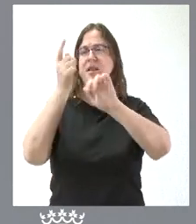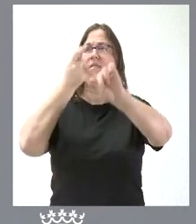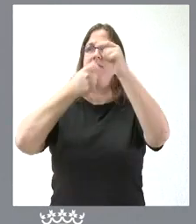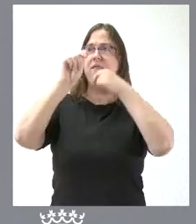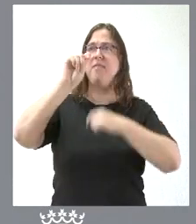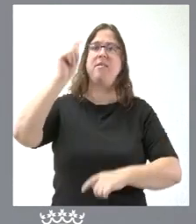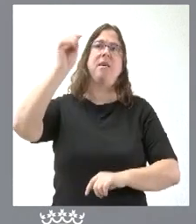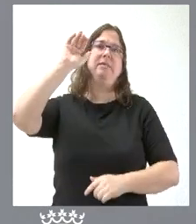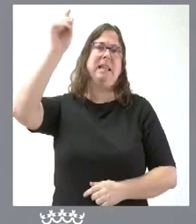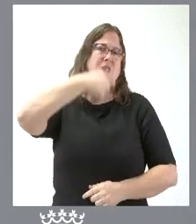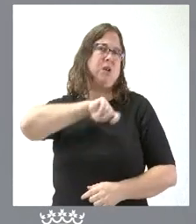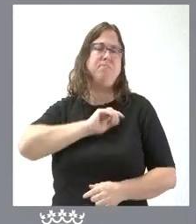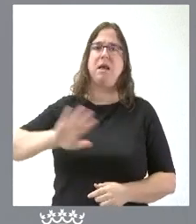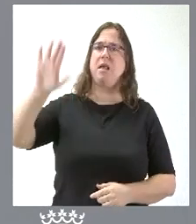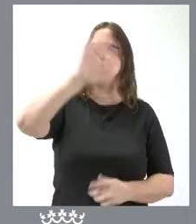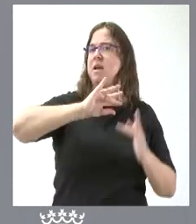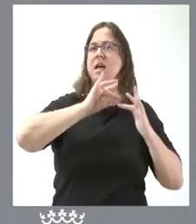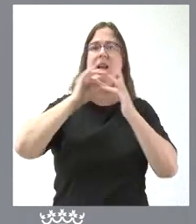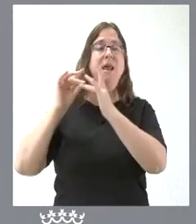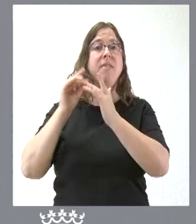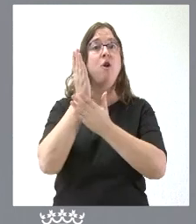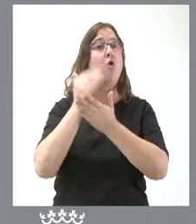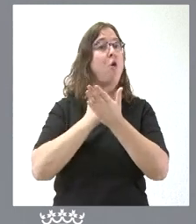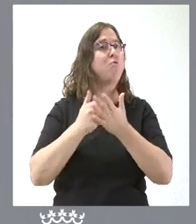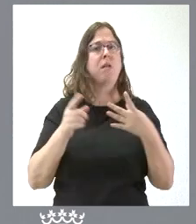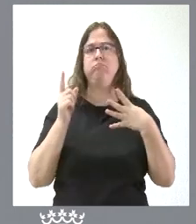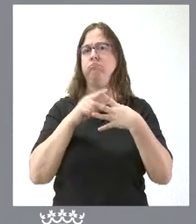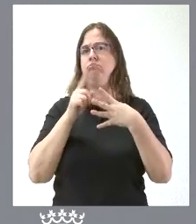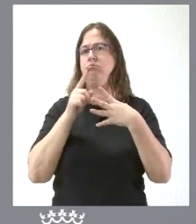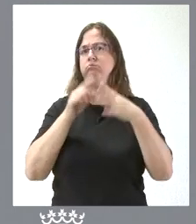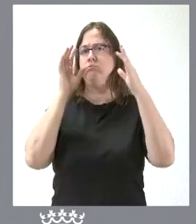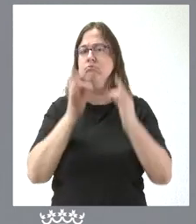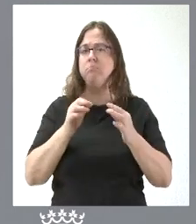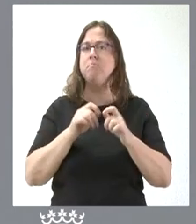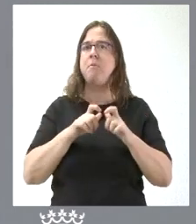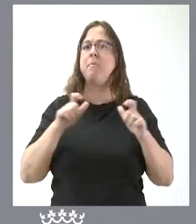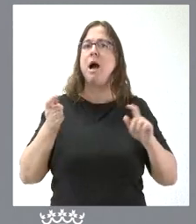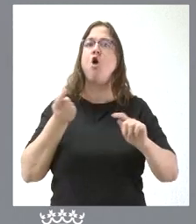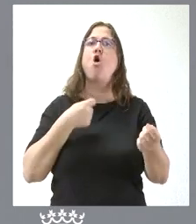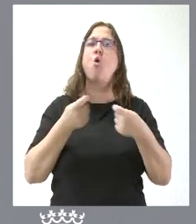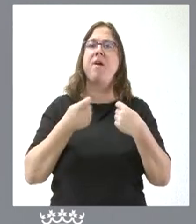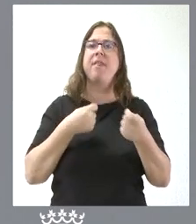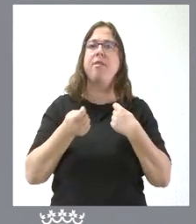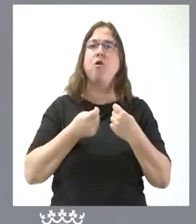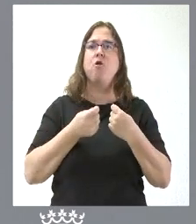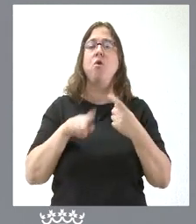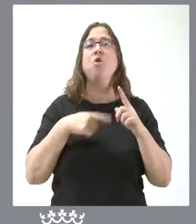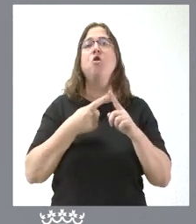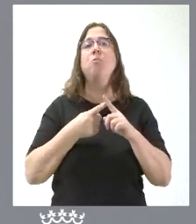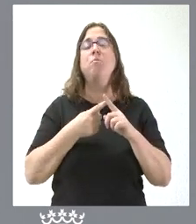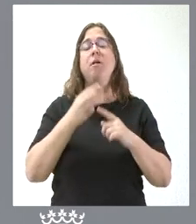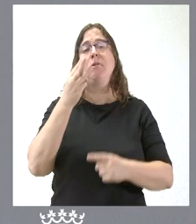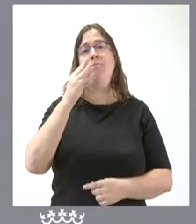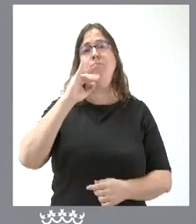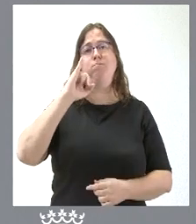España, está entre las comunidades autónomas de cabeza en crecimiento del comercio y del producto interior